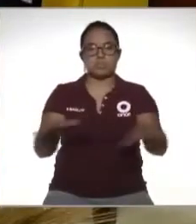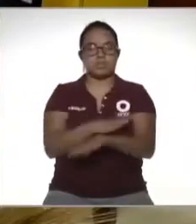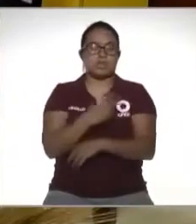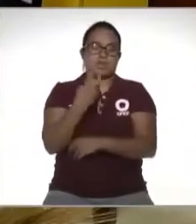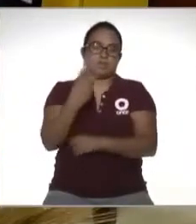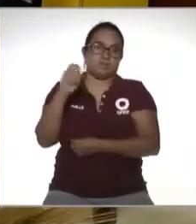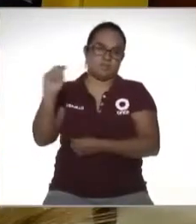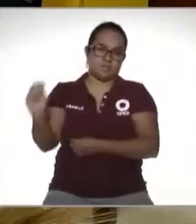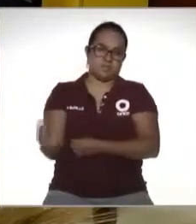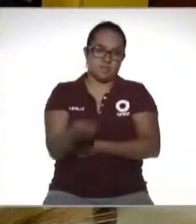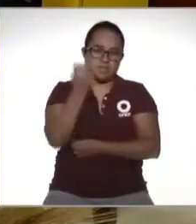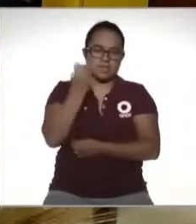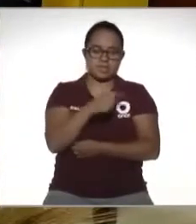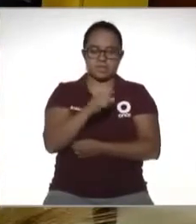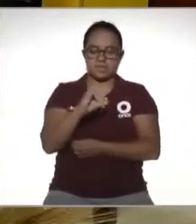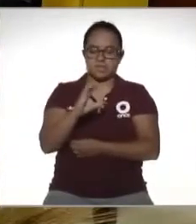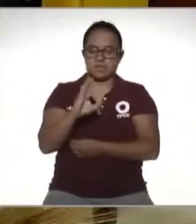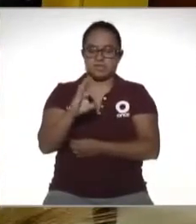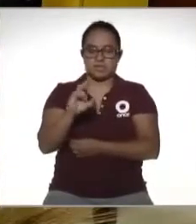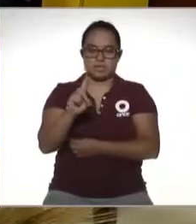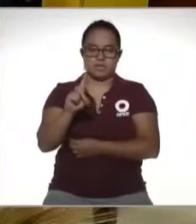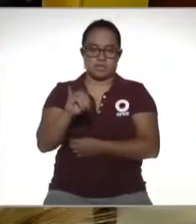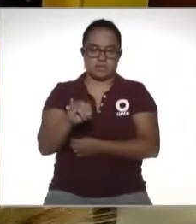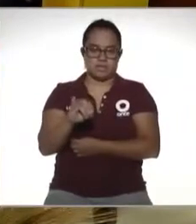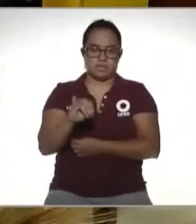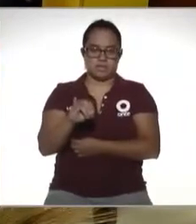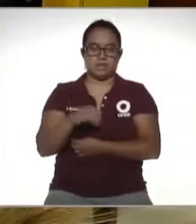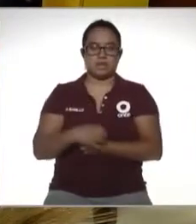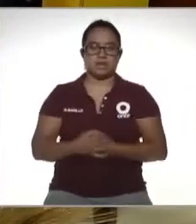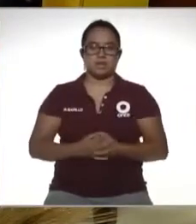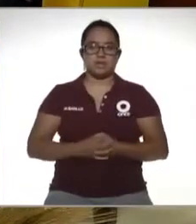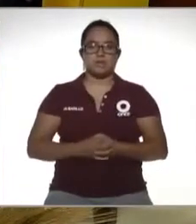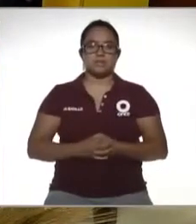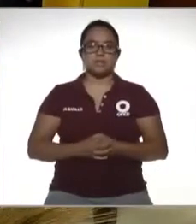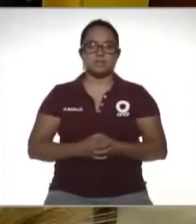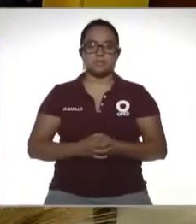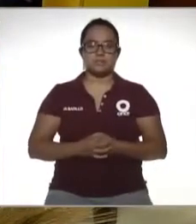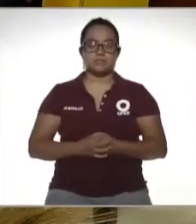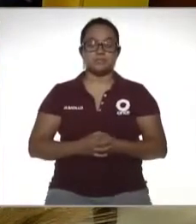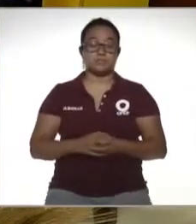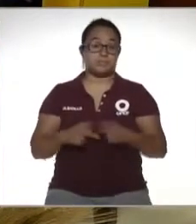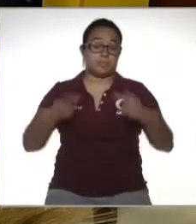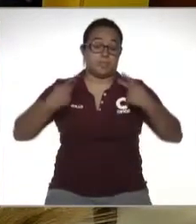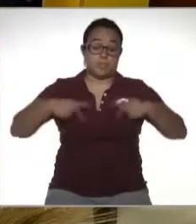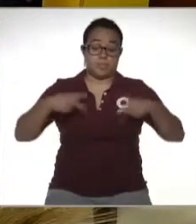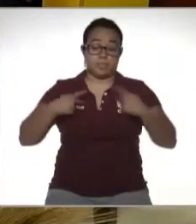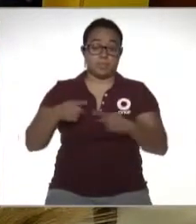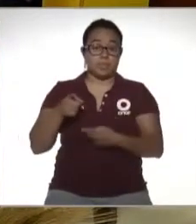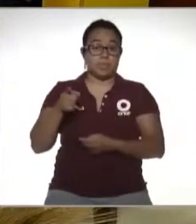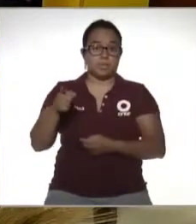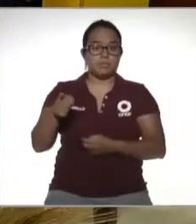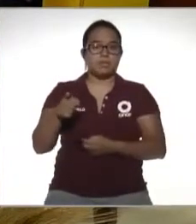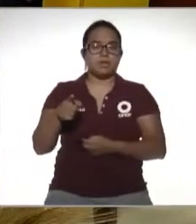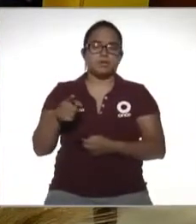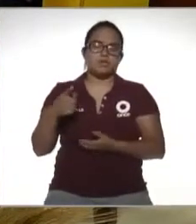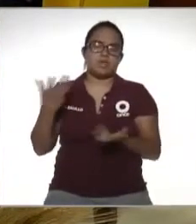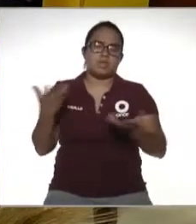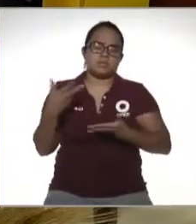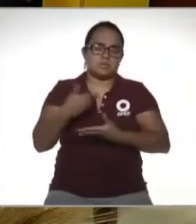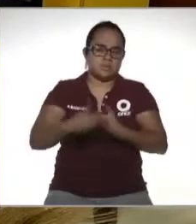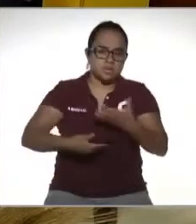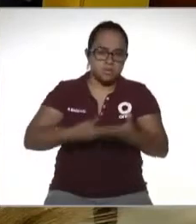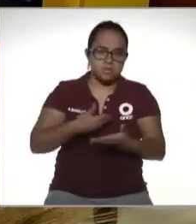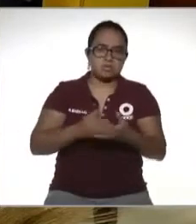la tecnología por estos comprobantes digitales fiscales por internet cuando una persona presta un servicio